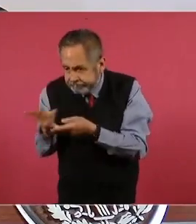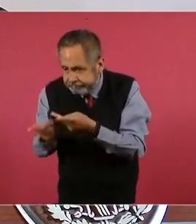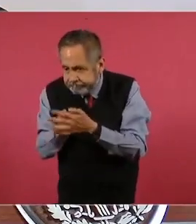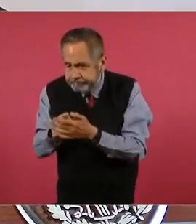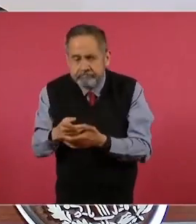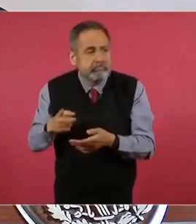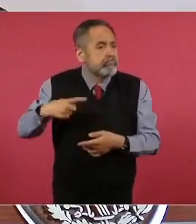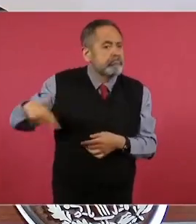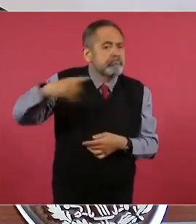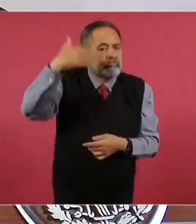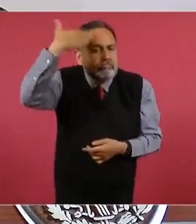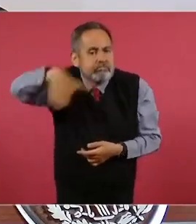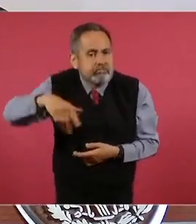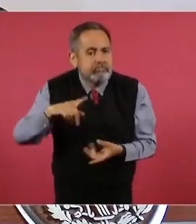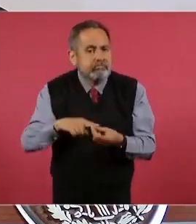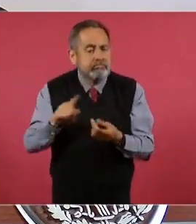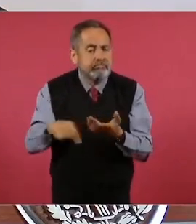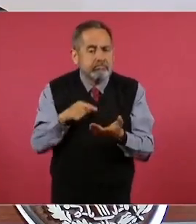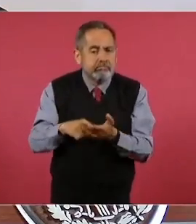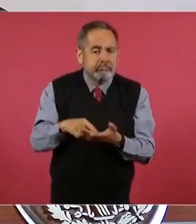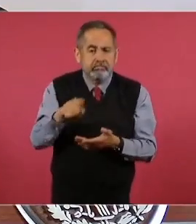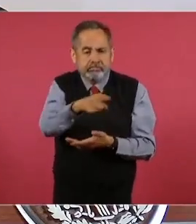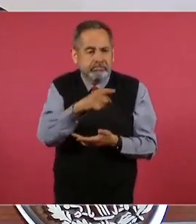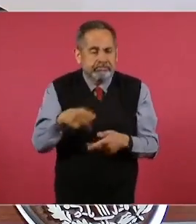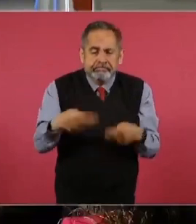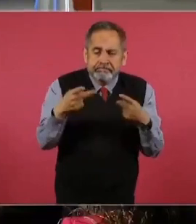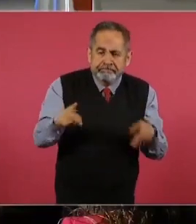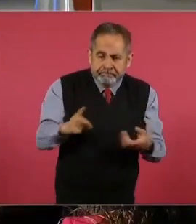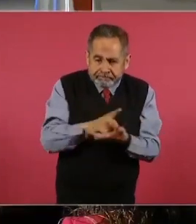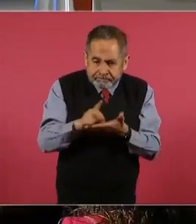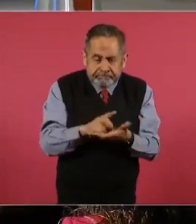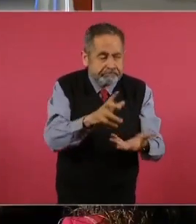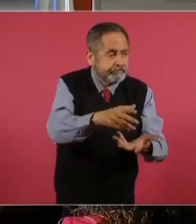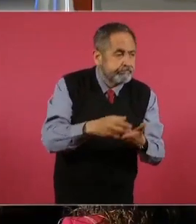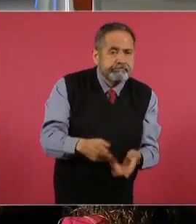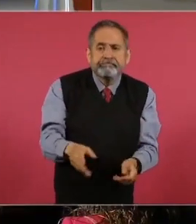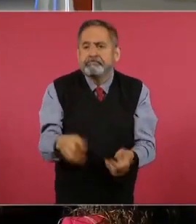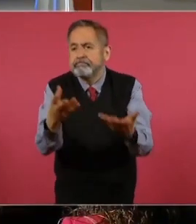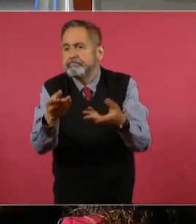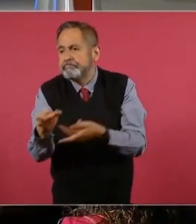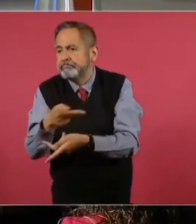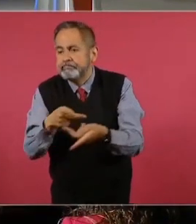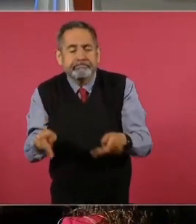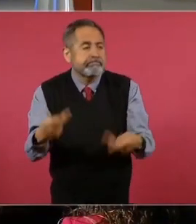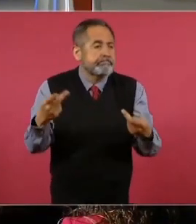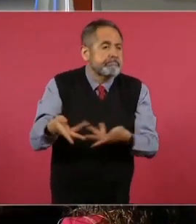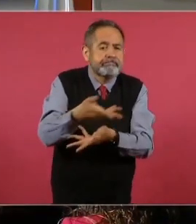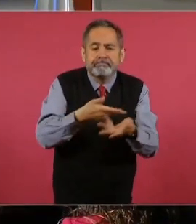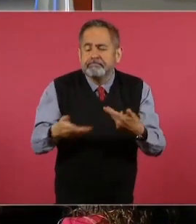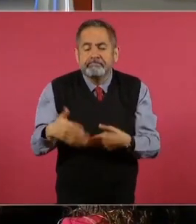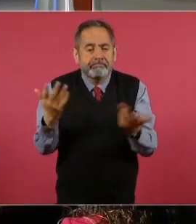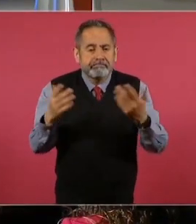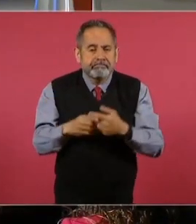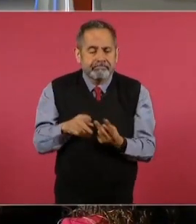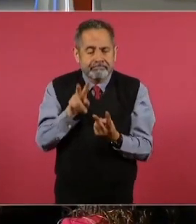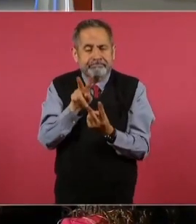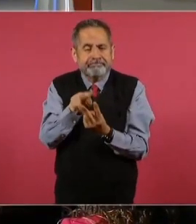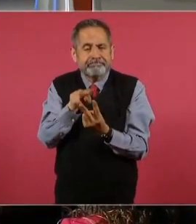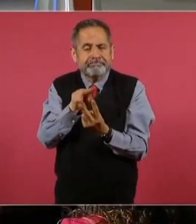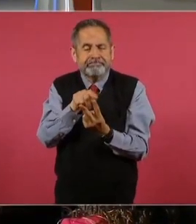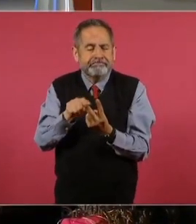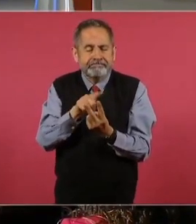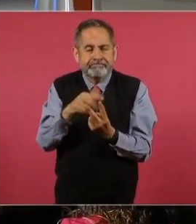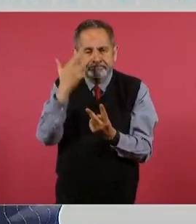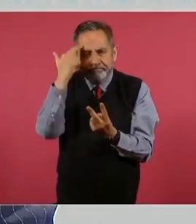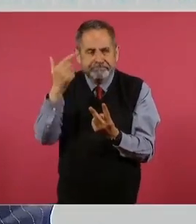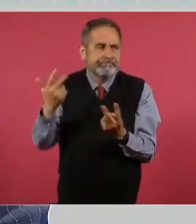Esta problemática de consumo y distribución de drogas, así como de violencia, se atribuye a dos causas principalmente,